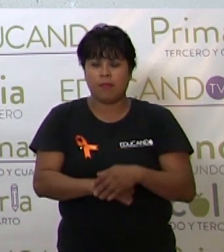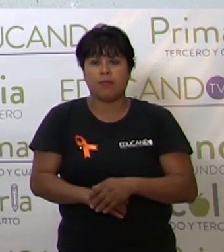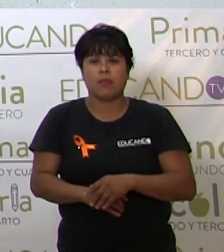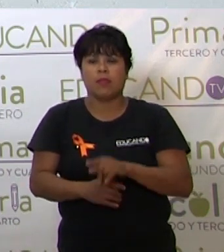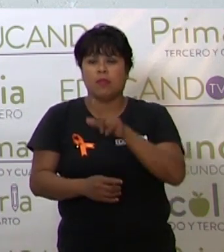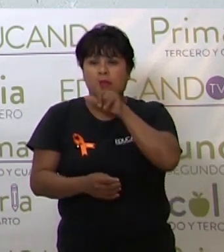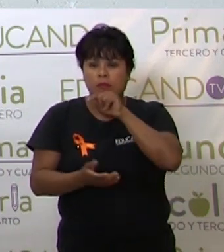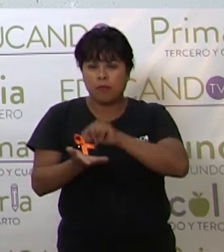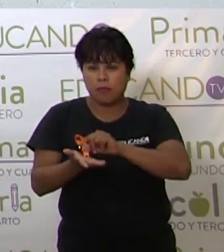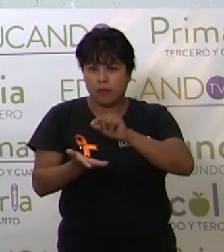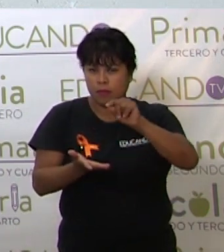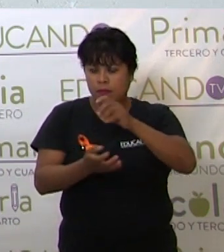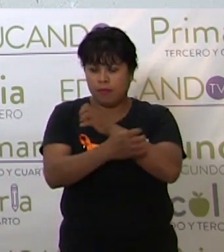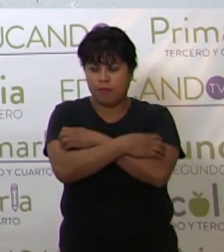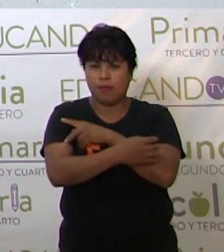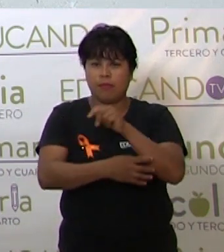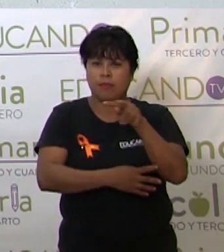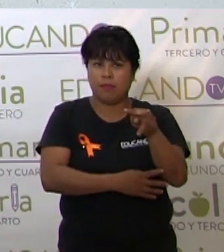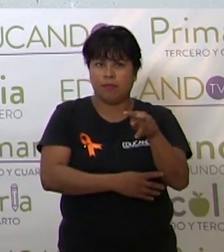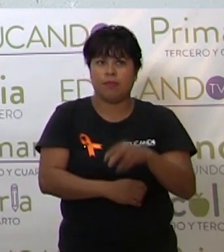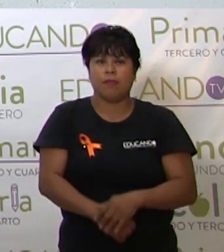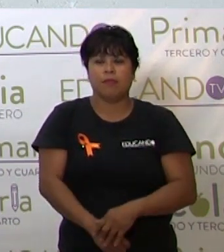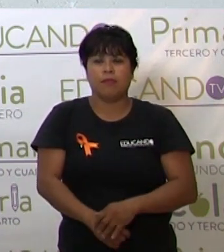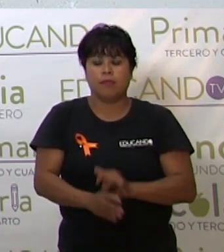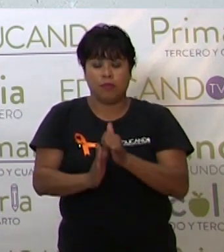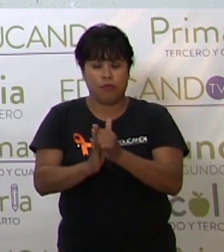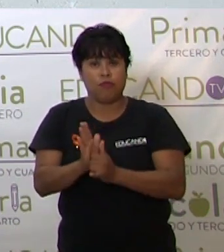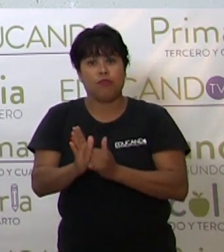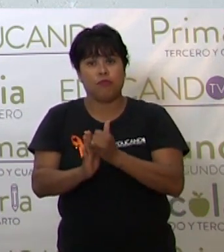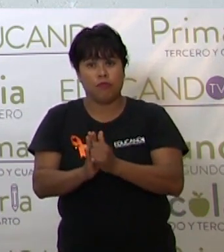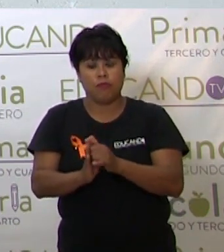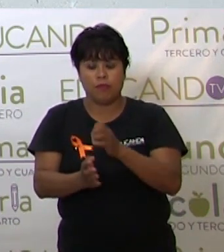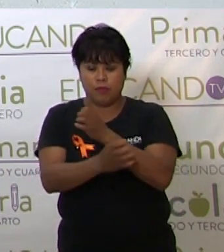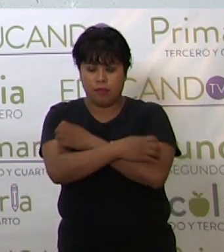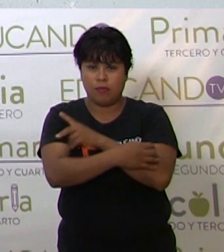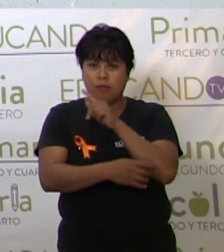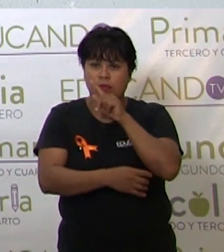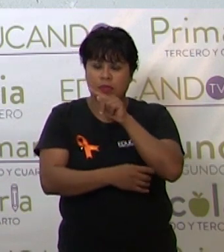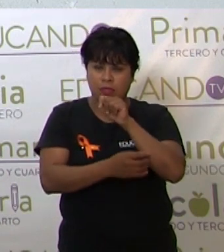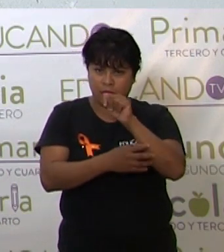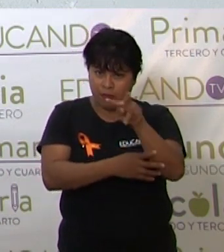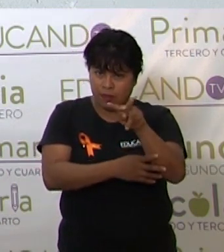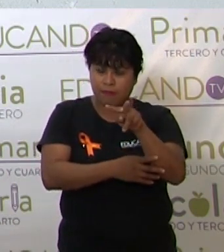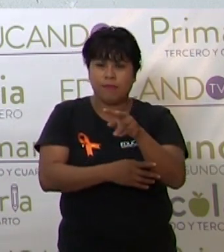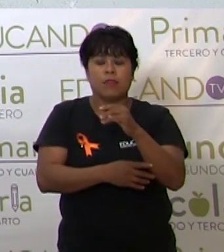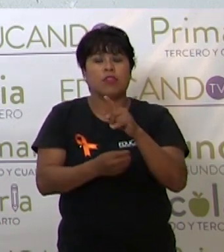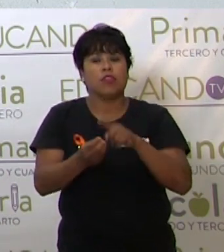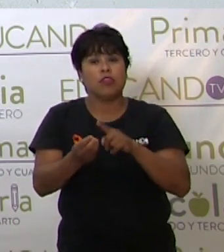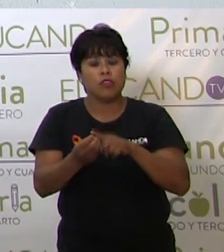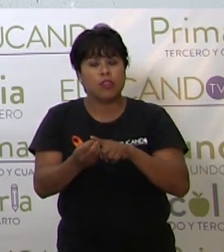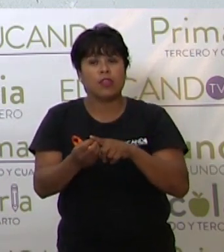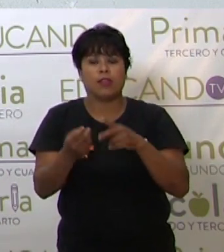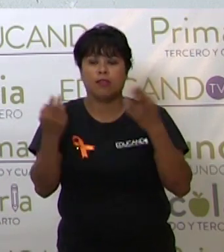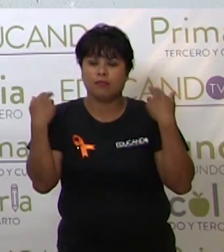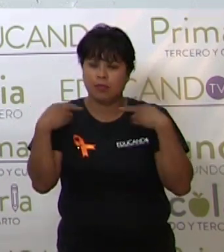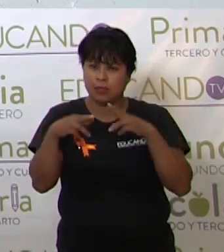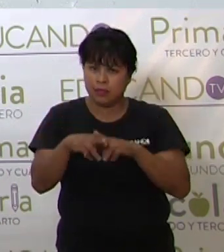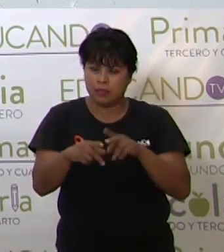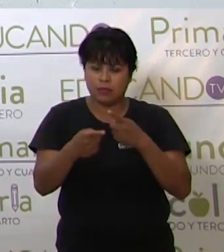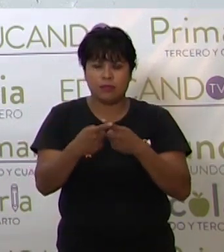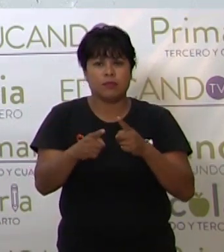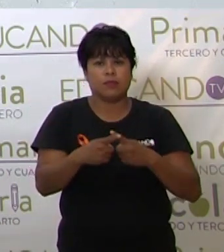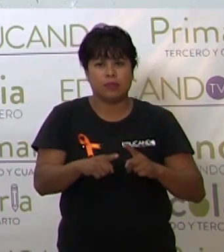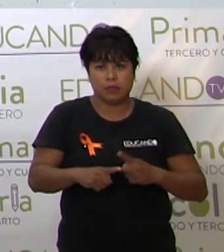Twitter, Educando TV. En YouTube, Educando TV. En donde los facilitadores, profesores y